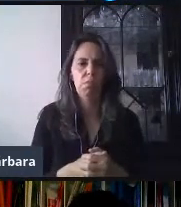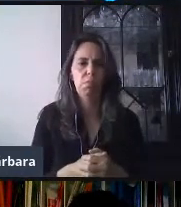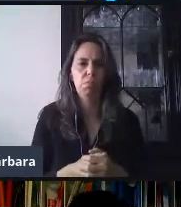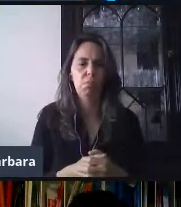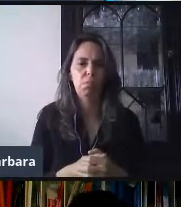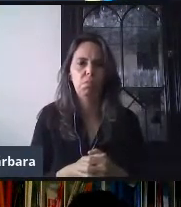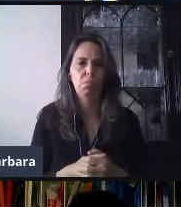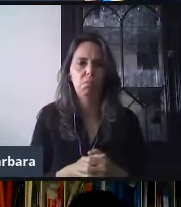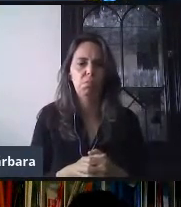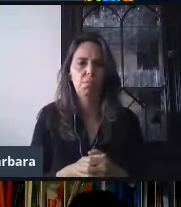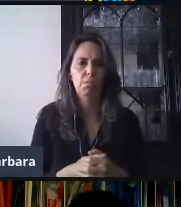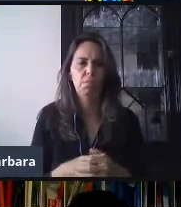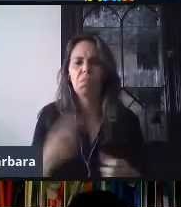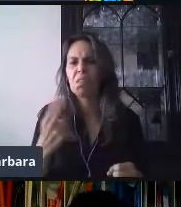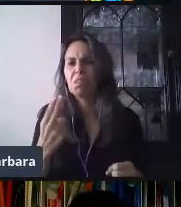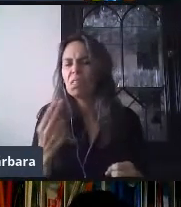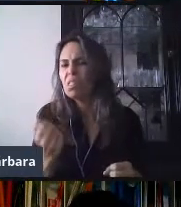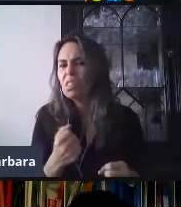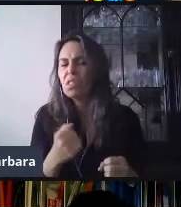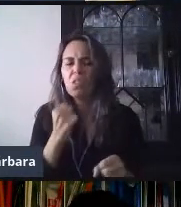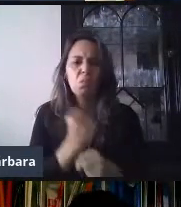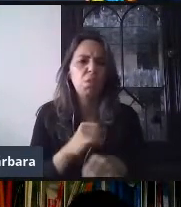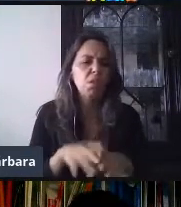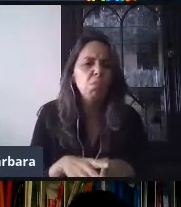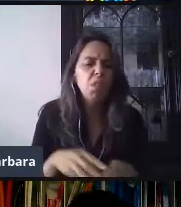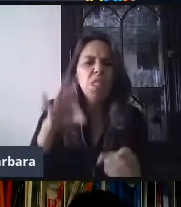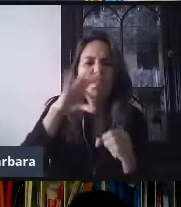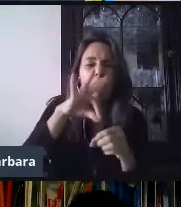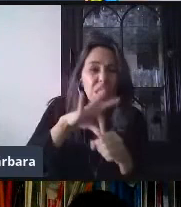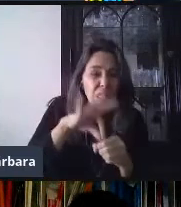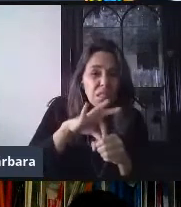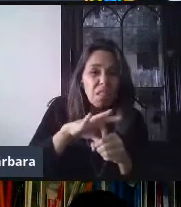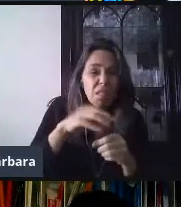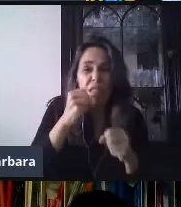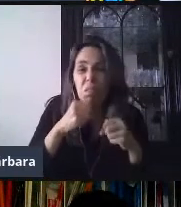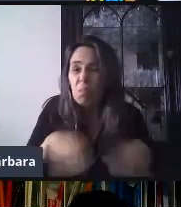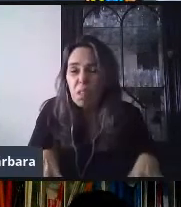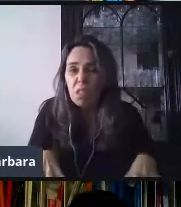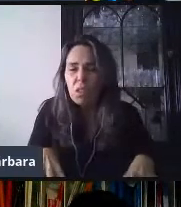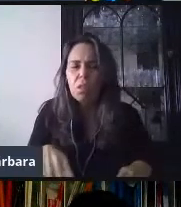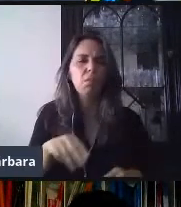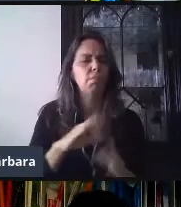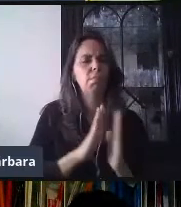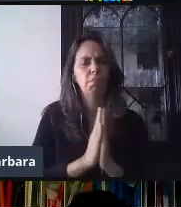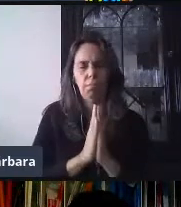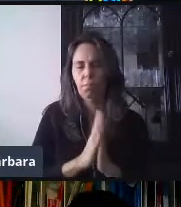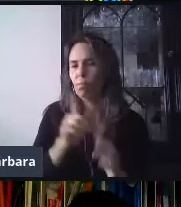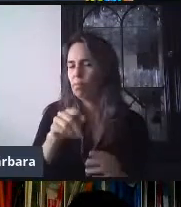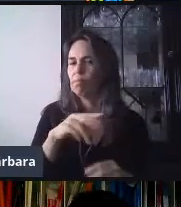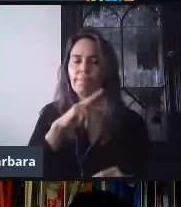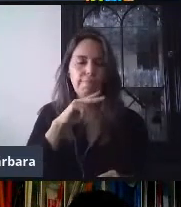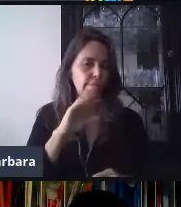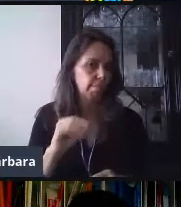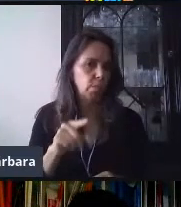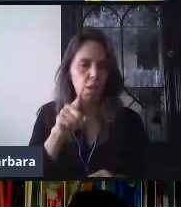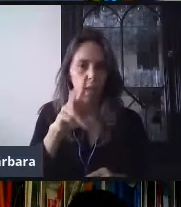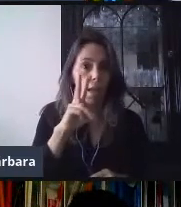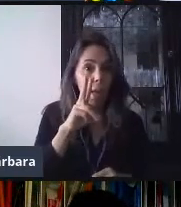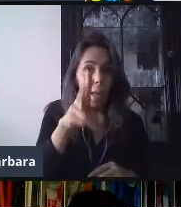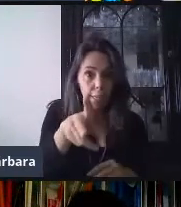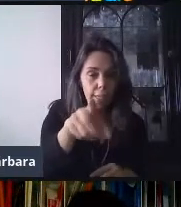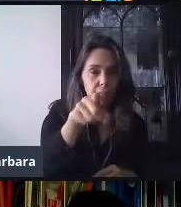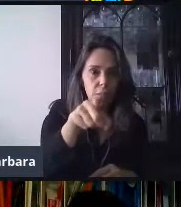de no tengo mi contraseña o no tengo mi cuenta. No se preocupen, maestros, maestros. En este momento, en pantalla vemos